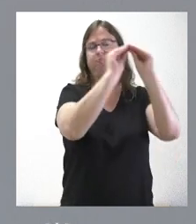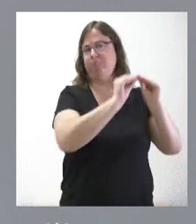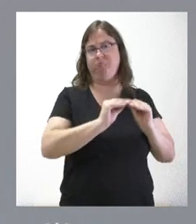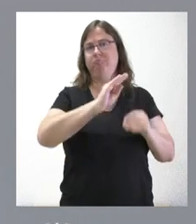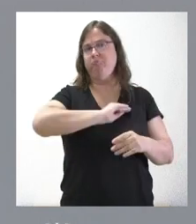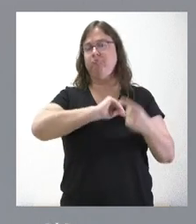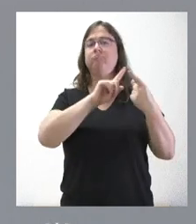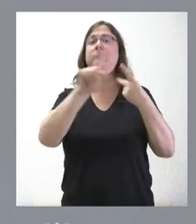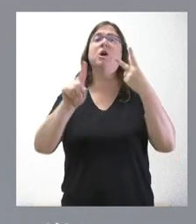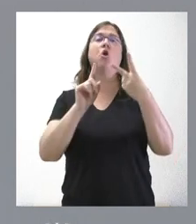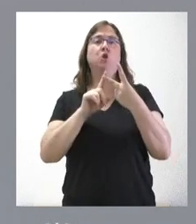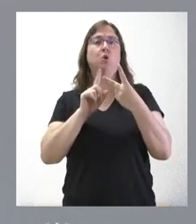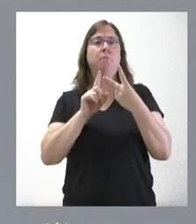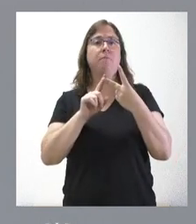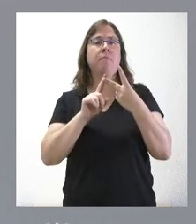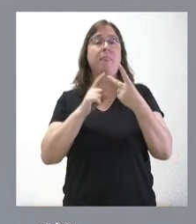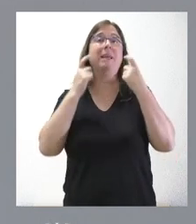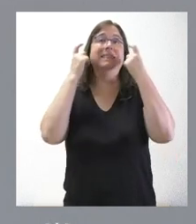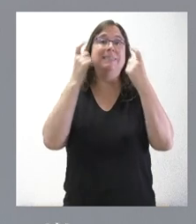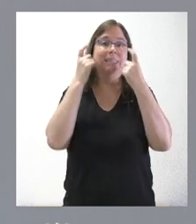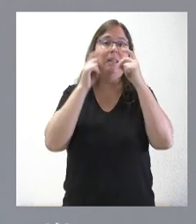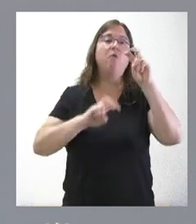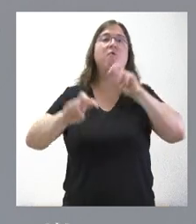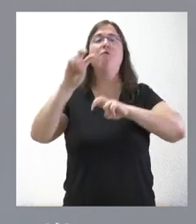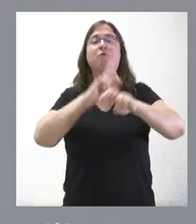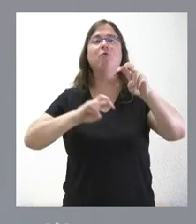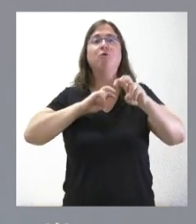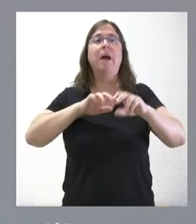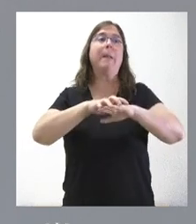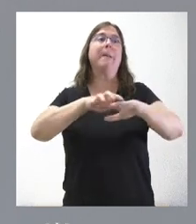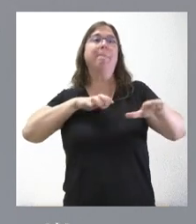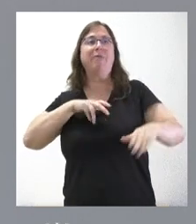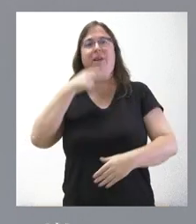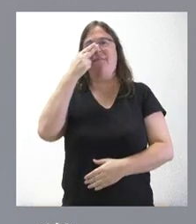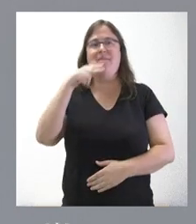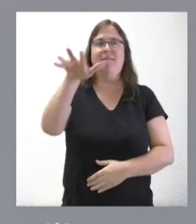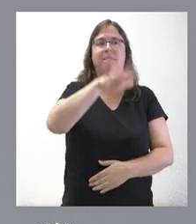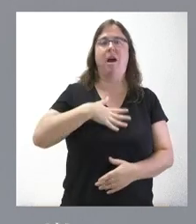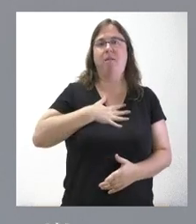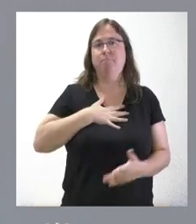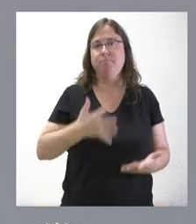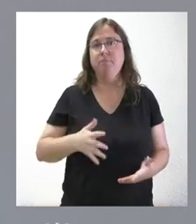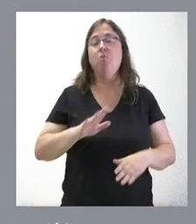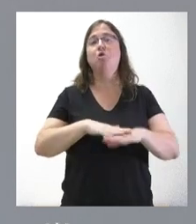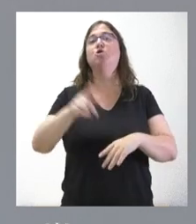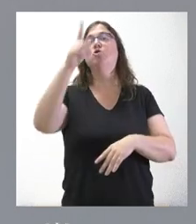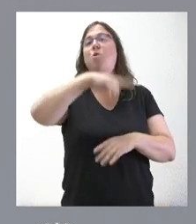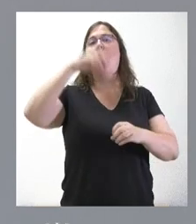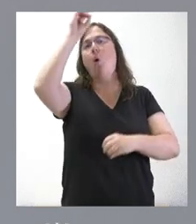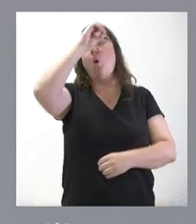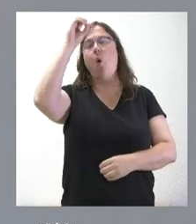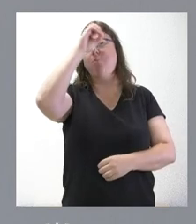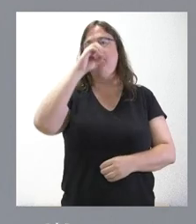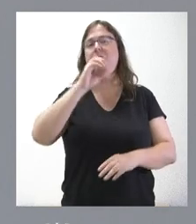y León. Y el otro, pues procuraremos buscar la satisfacción de la mayor parte de los intereses y, por tanto, todo el mundo que opine en este ámbito,